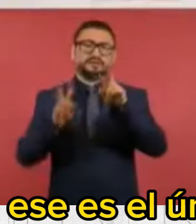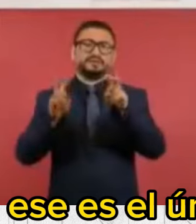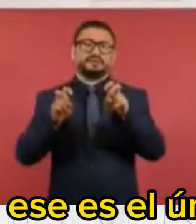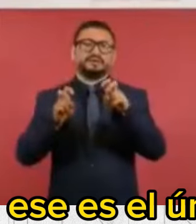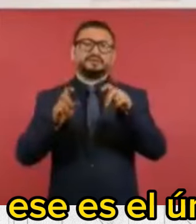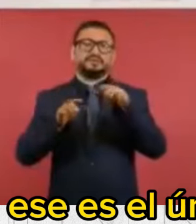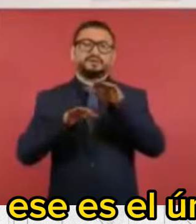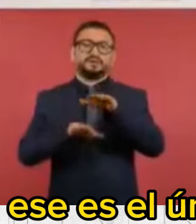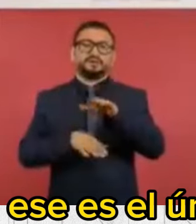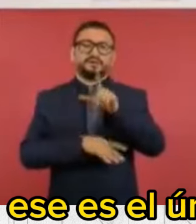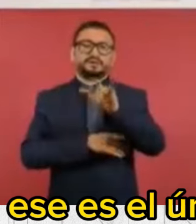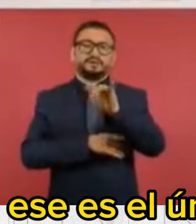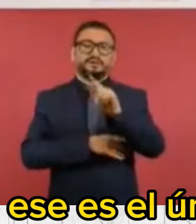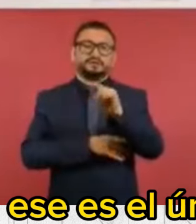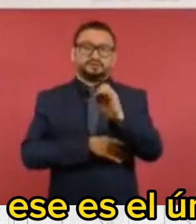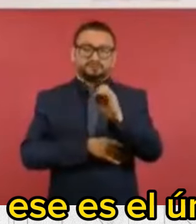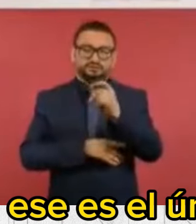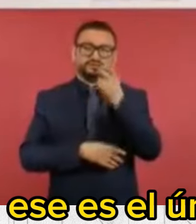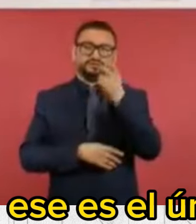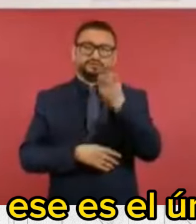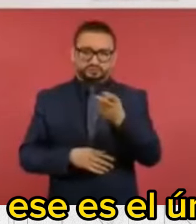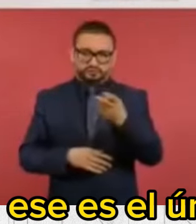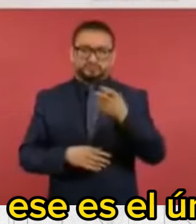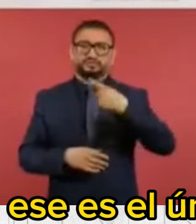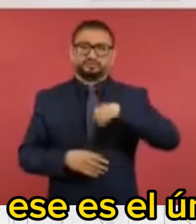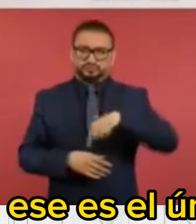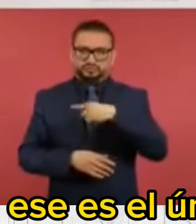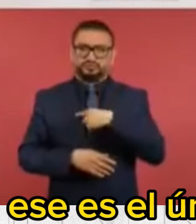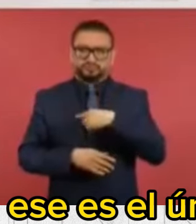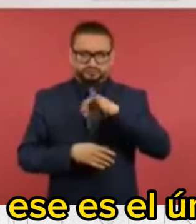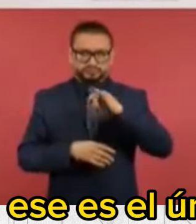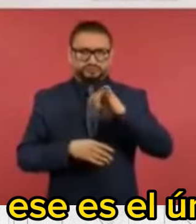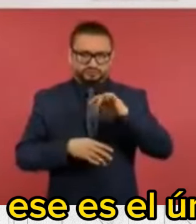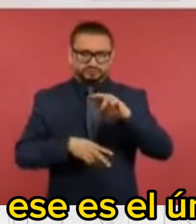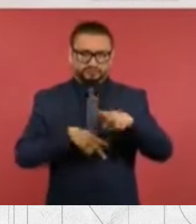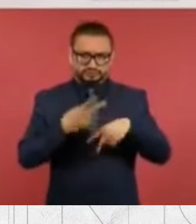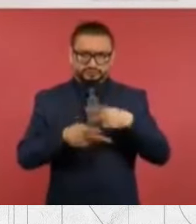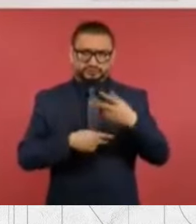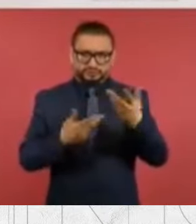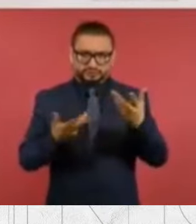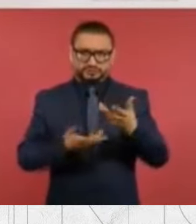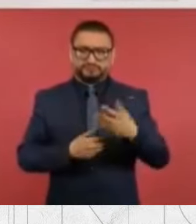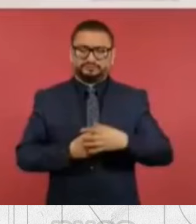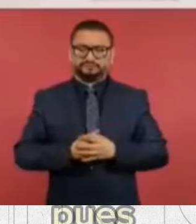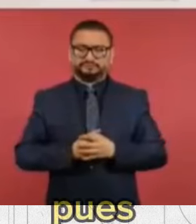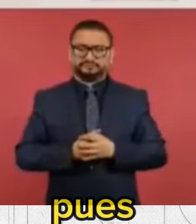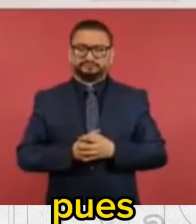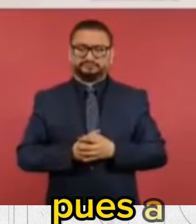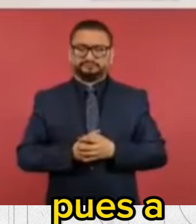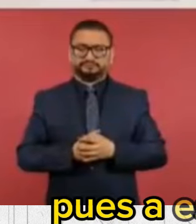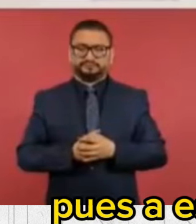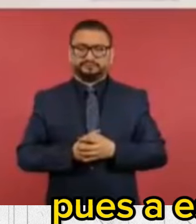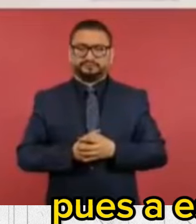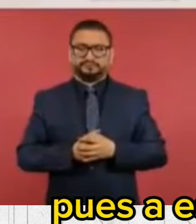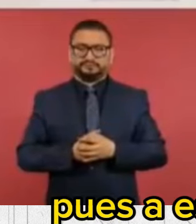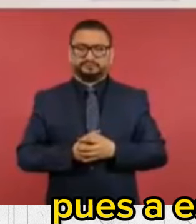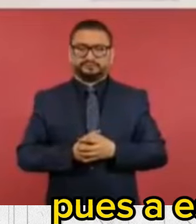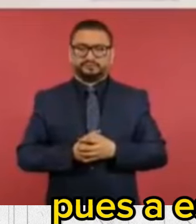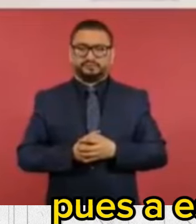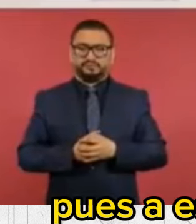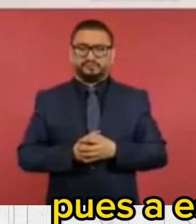único tema que tenemos y sí vamos a acudir a estos